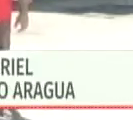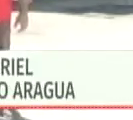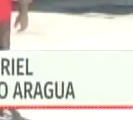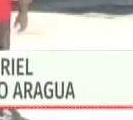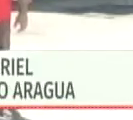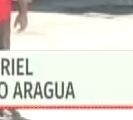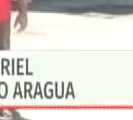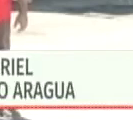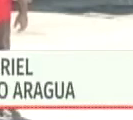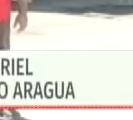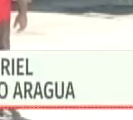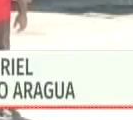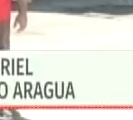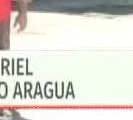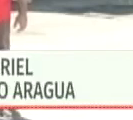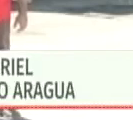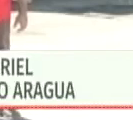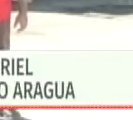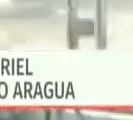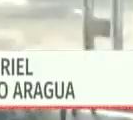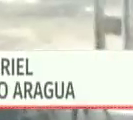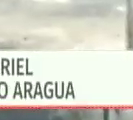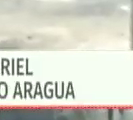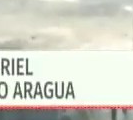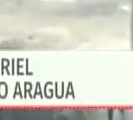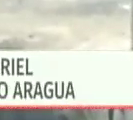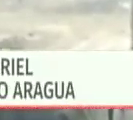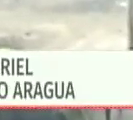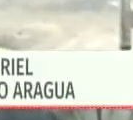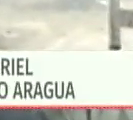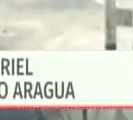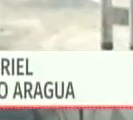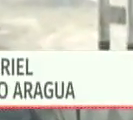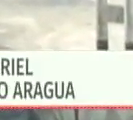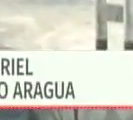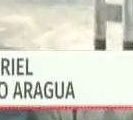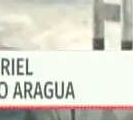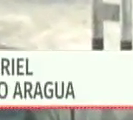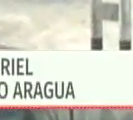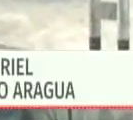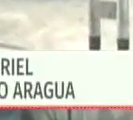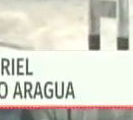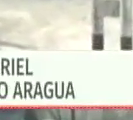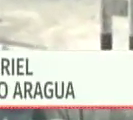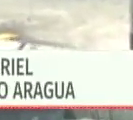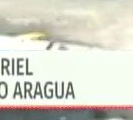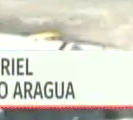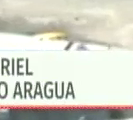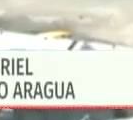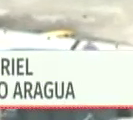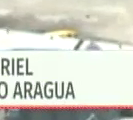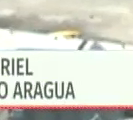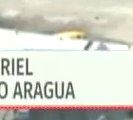asfalto en caliente de manera de reimpulsar todo el objetivo que tiene nuestro gobernador del estado en el plan Venezuela Bella una